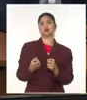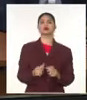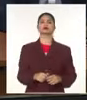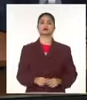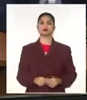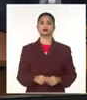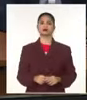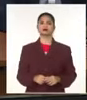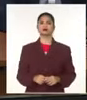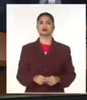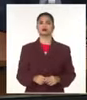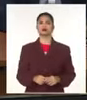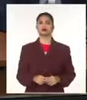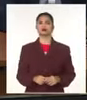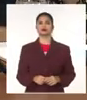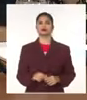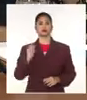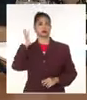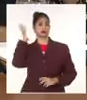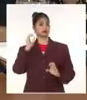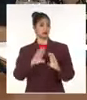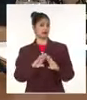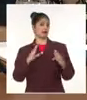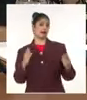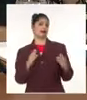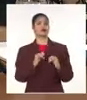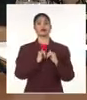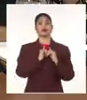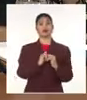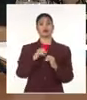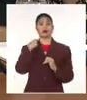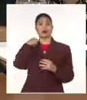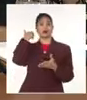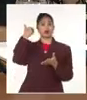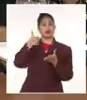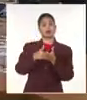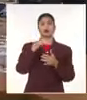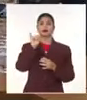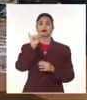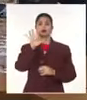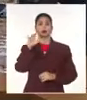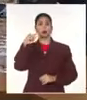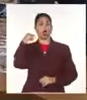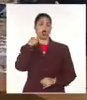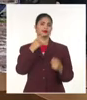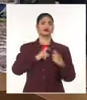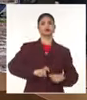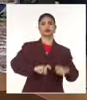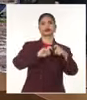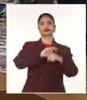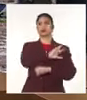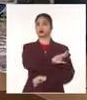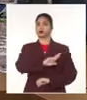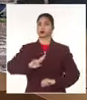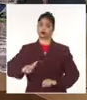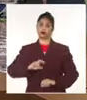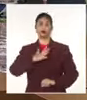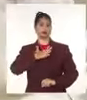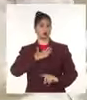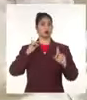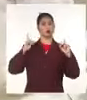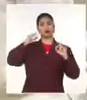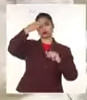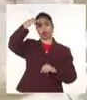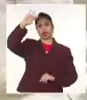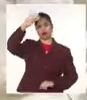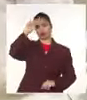Durante el panel inaugural se destacó que en estos 65 años de revolución Cuba ha desarrollado una política exterior muy activa